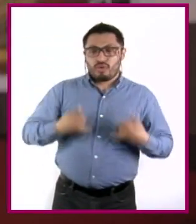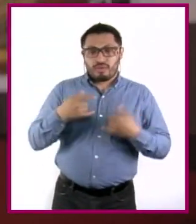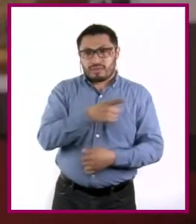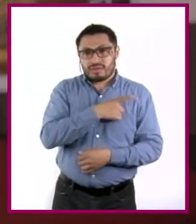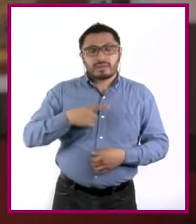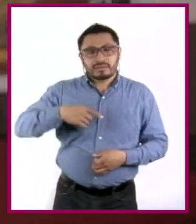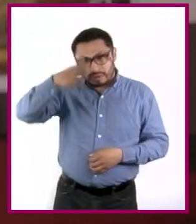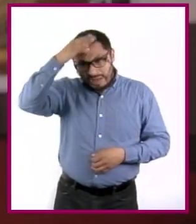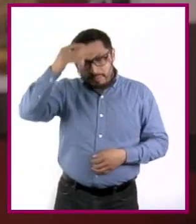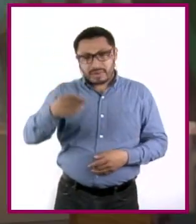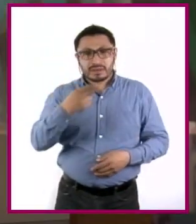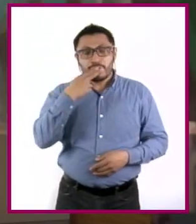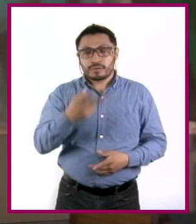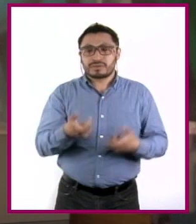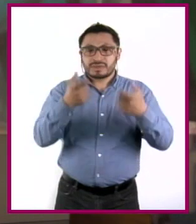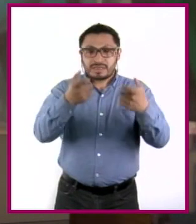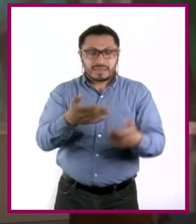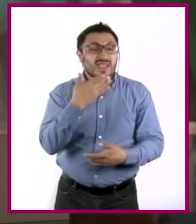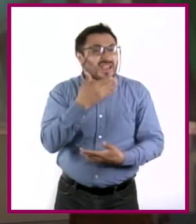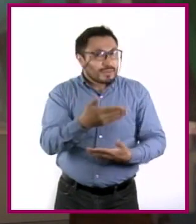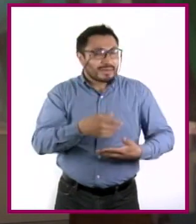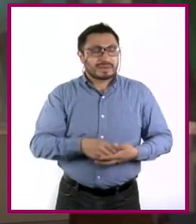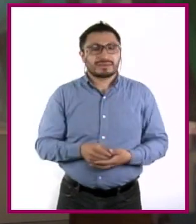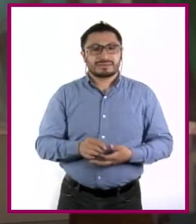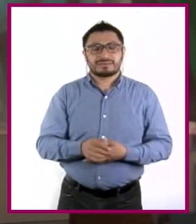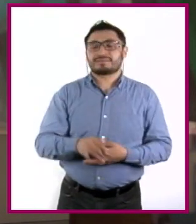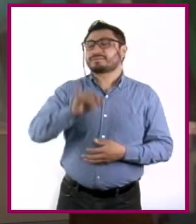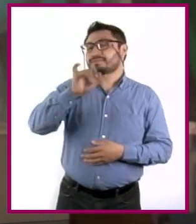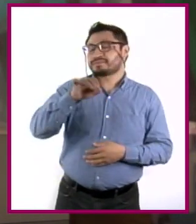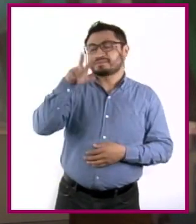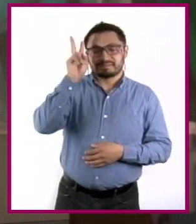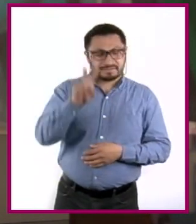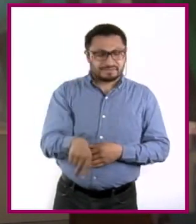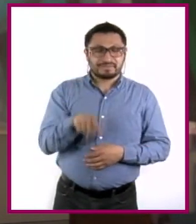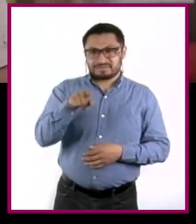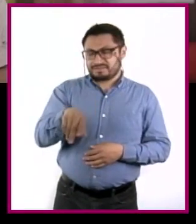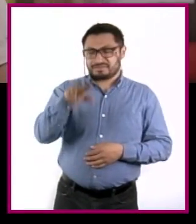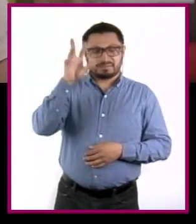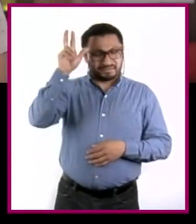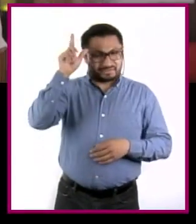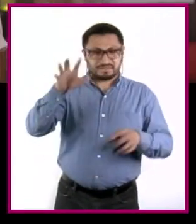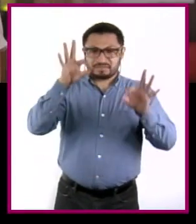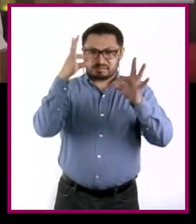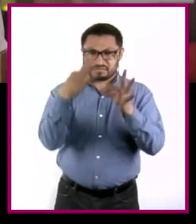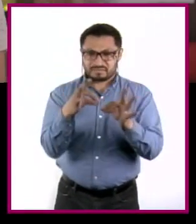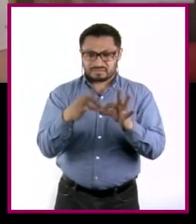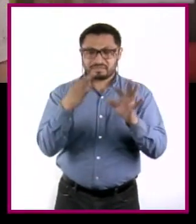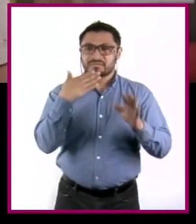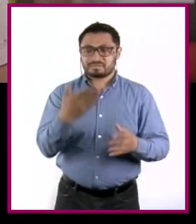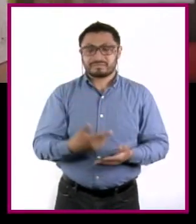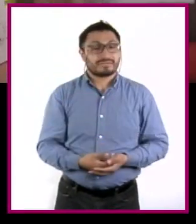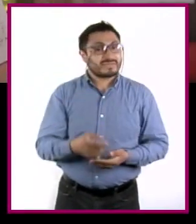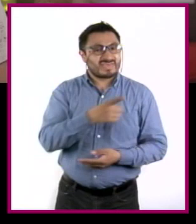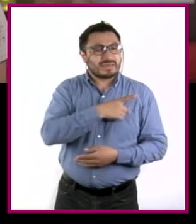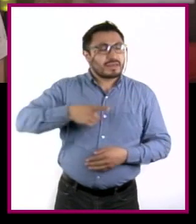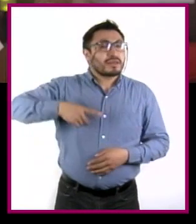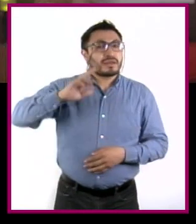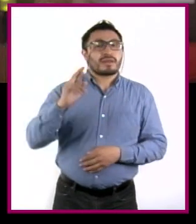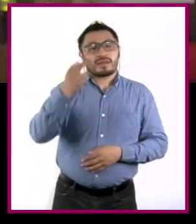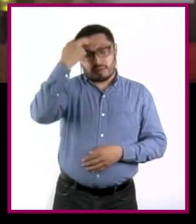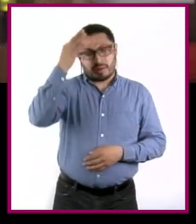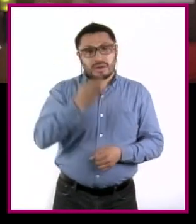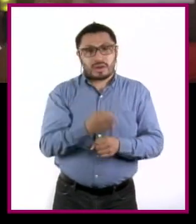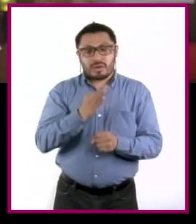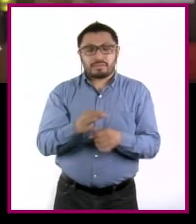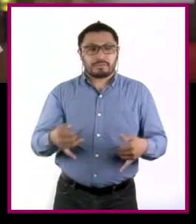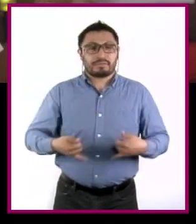a manejar bien nuestro dinero. Así es, mi queridísima y siempre calculadora Tlal. Además debemos de considerar que a esta edad